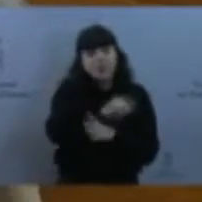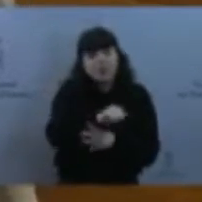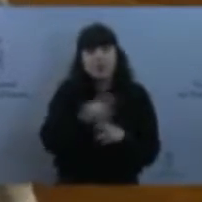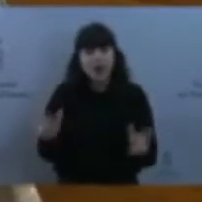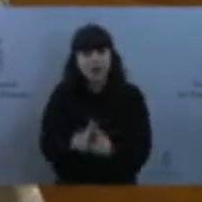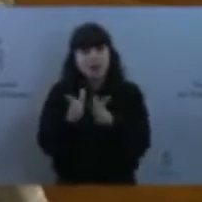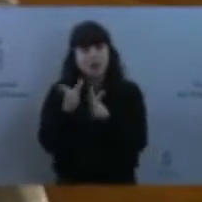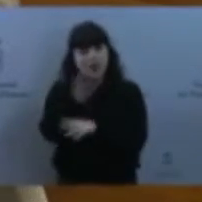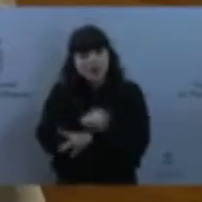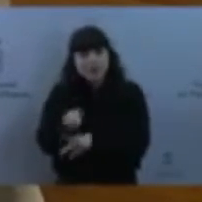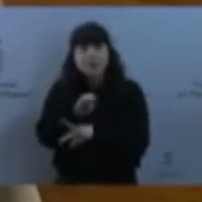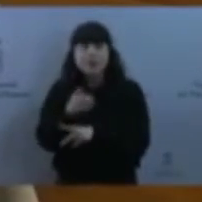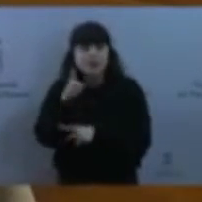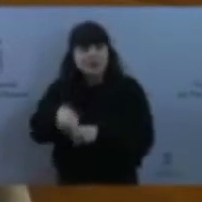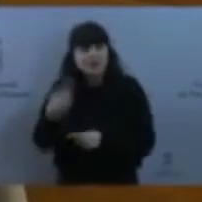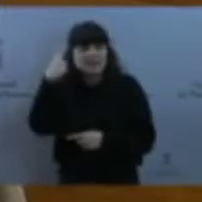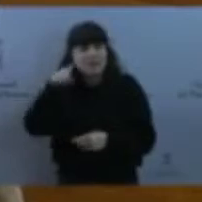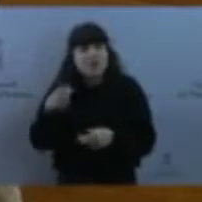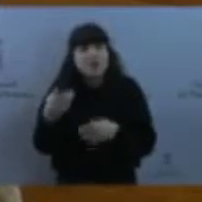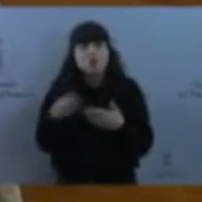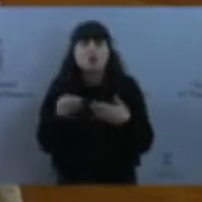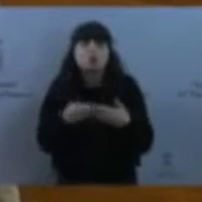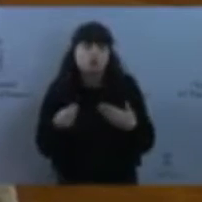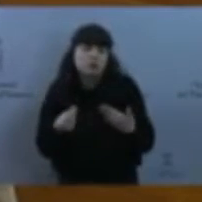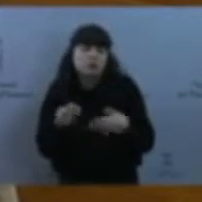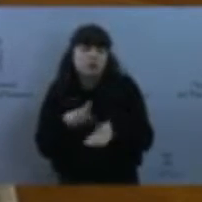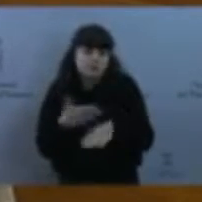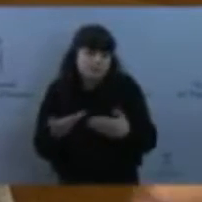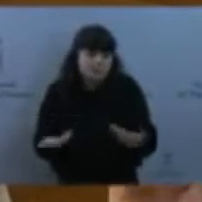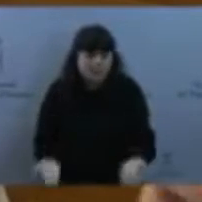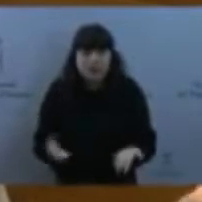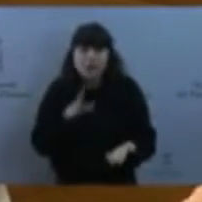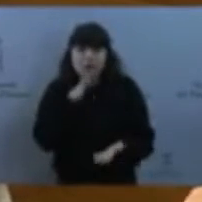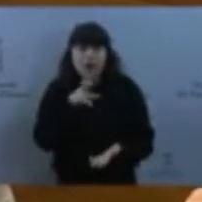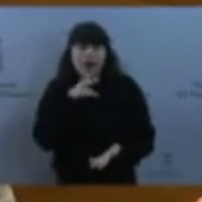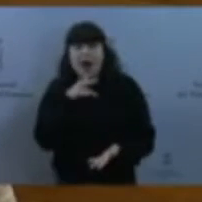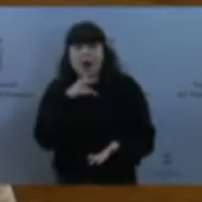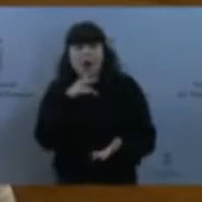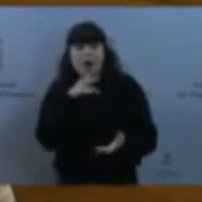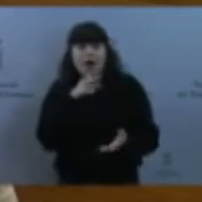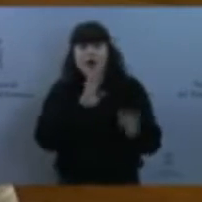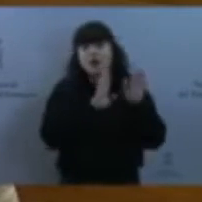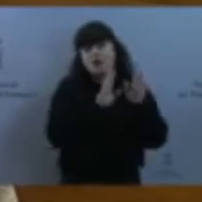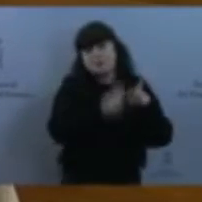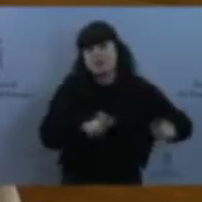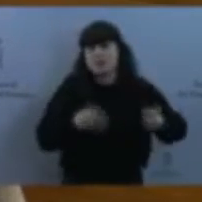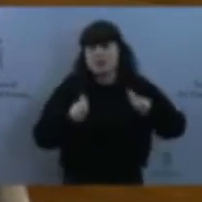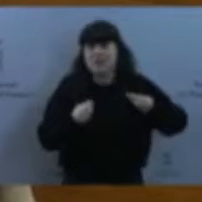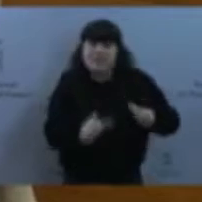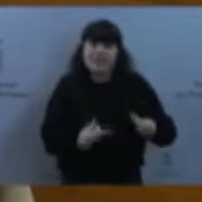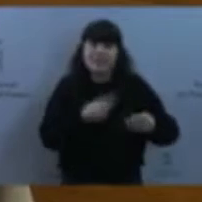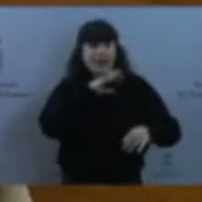responden simplemente a tener contenta a la gente local, mientras no hay otra cosa alternativa que ofrecer. Y cualquier actuación